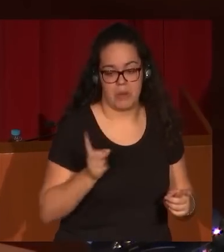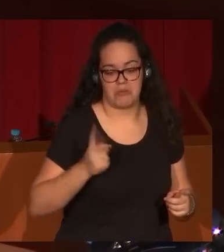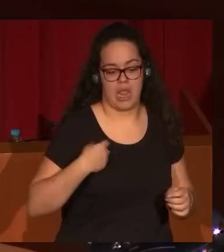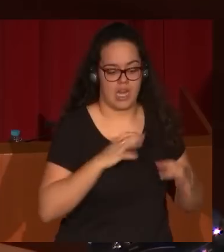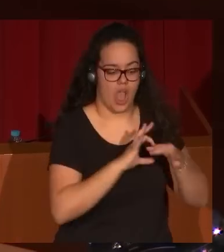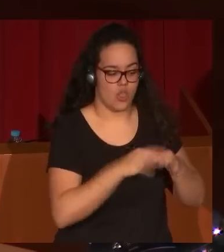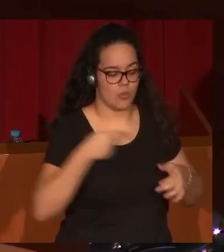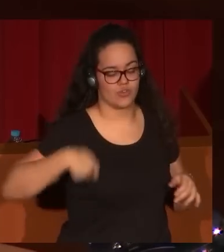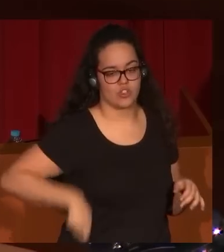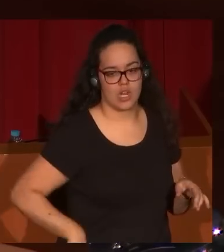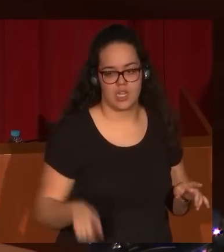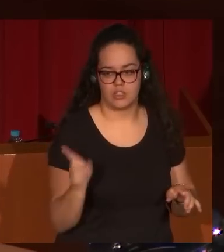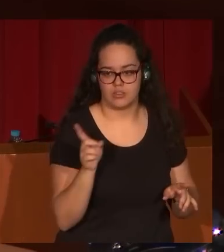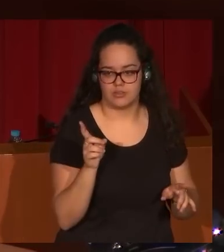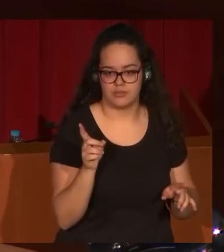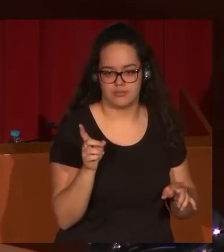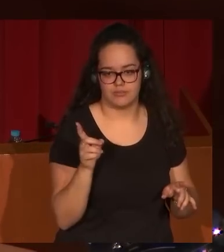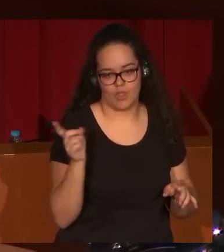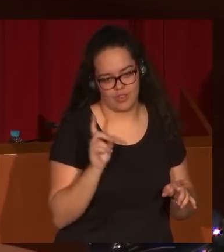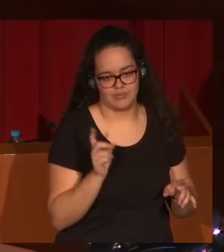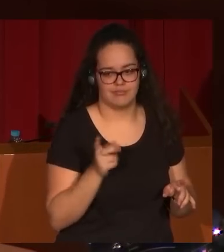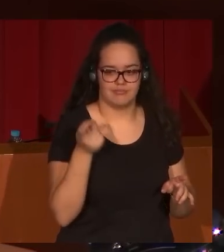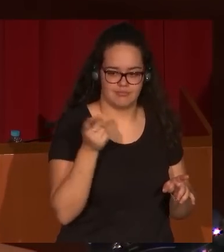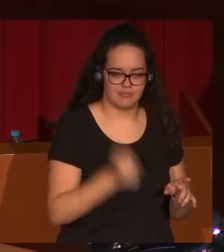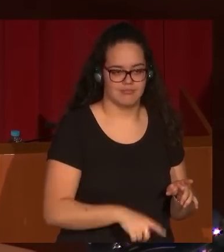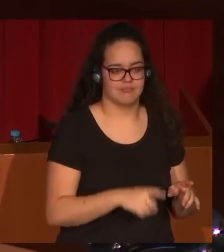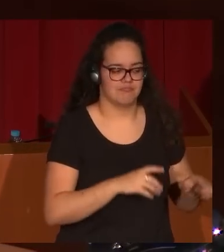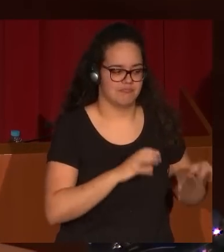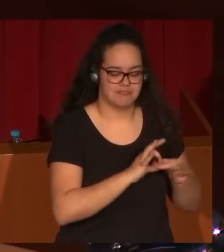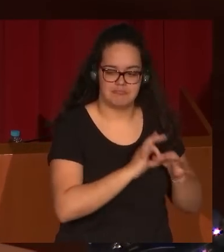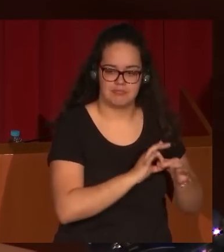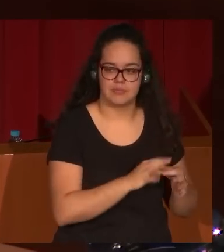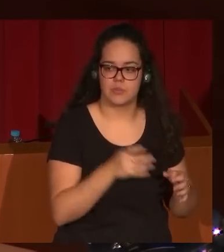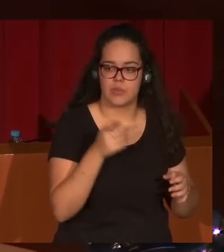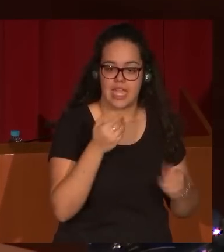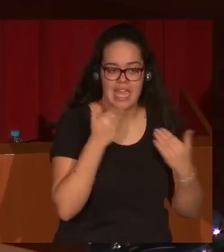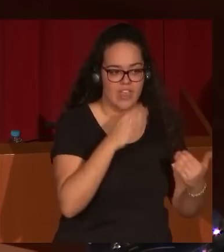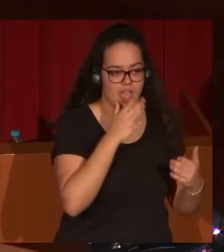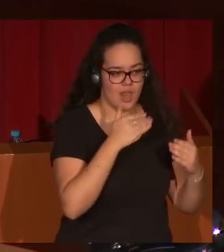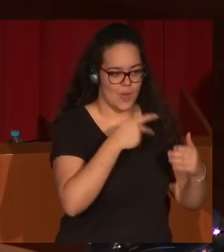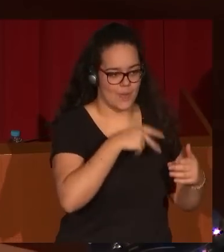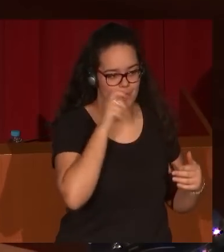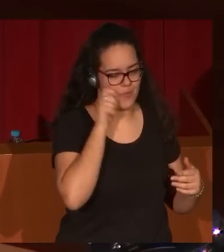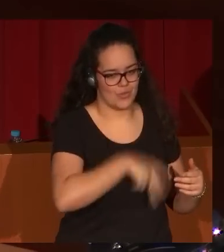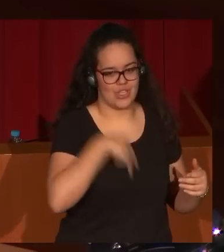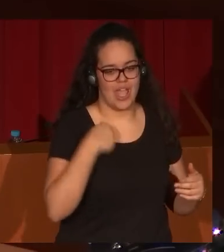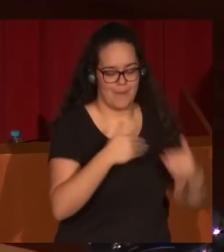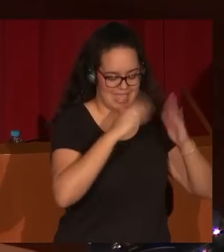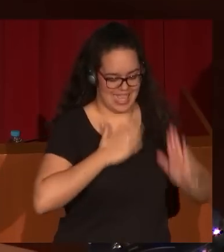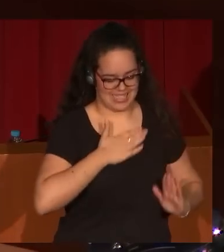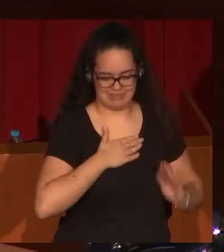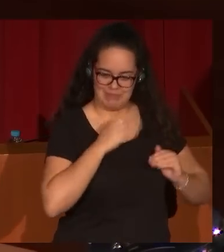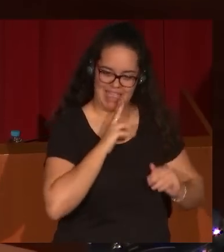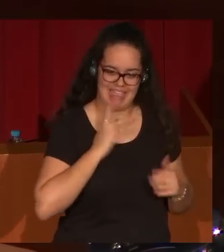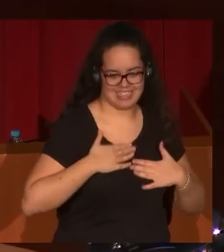profesional la que nos une desde hace muchos años. Quiero dar las gracias al Museo del Prado, a mi casa madre, que se